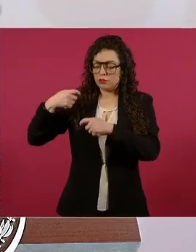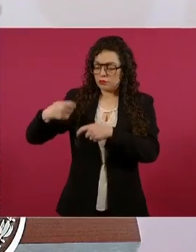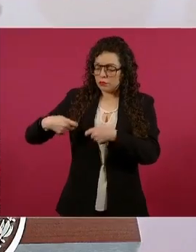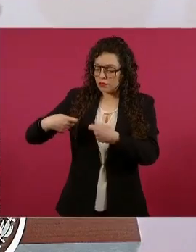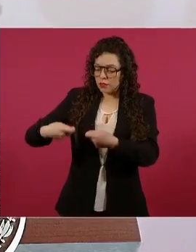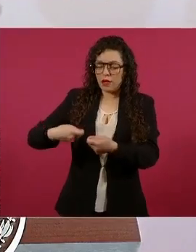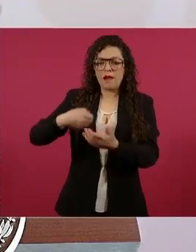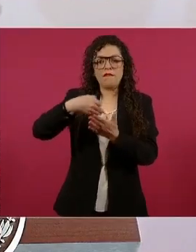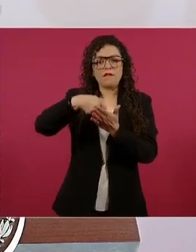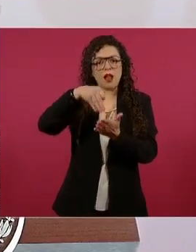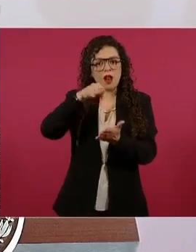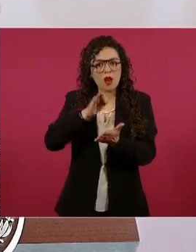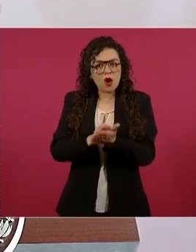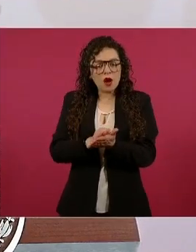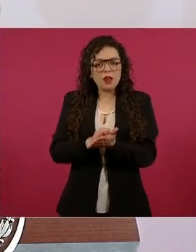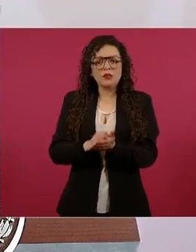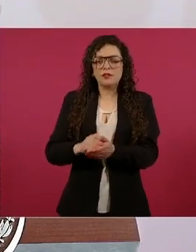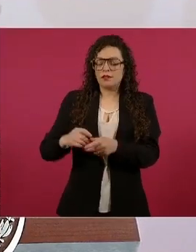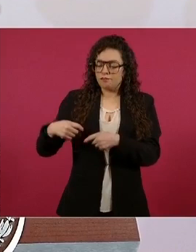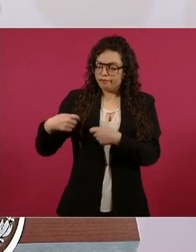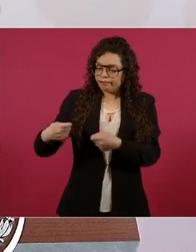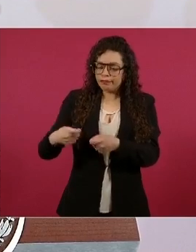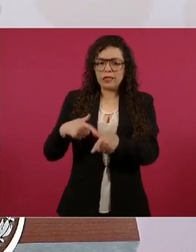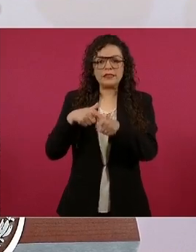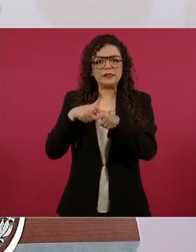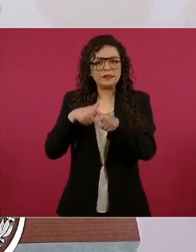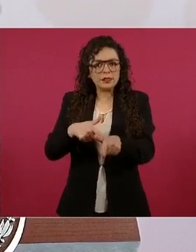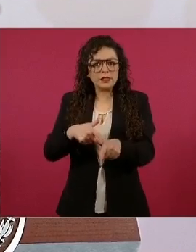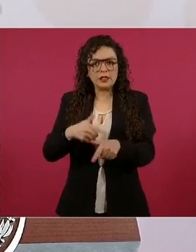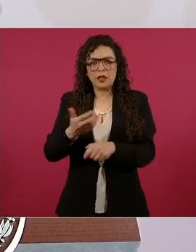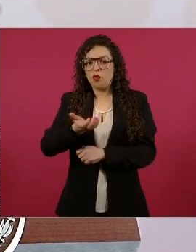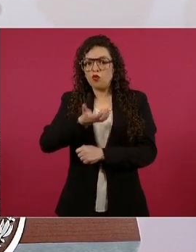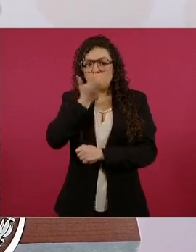costumbres,